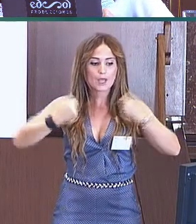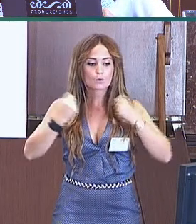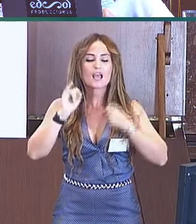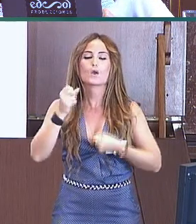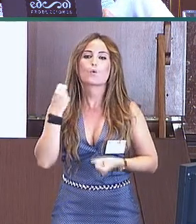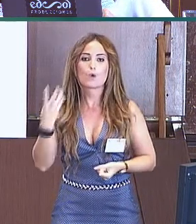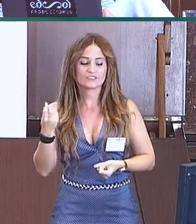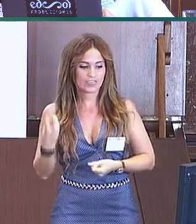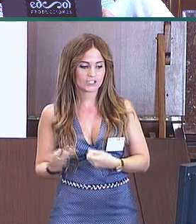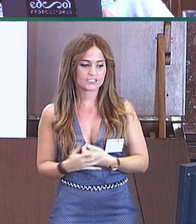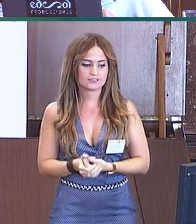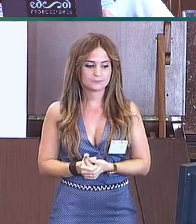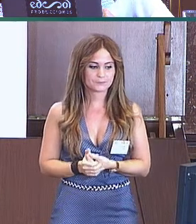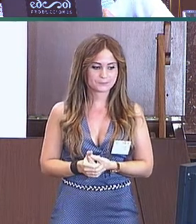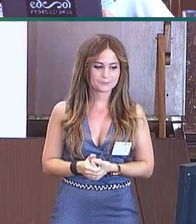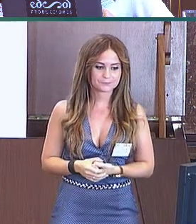cuantificadores.